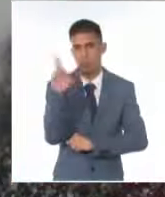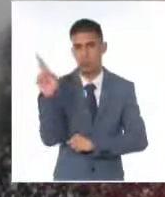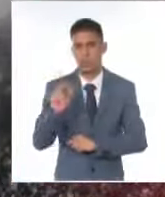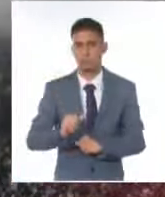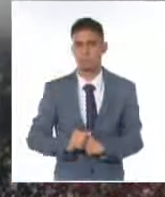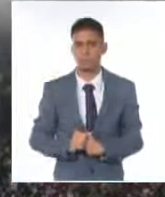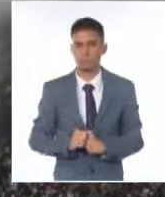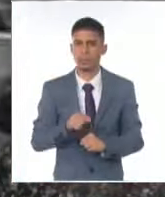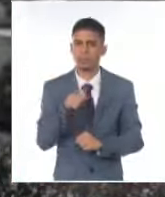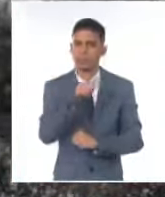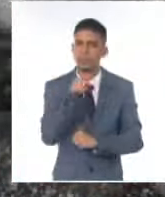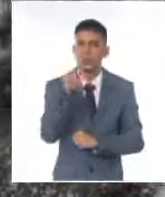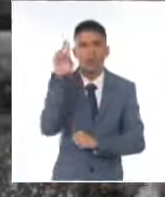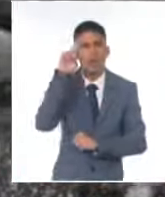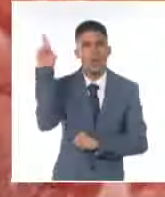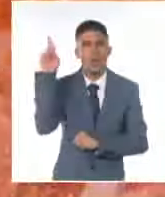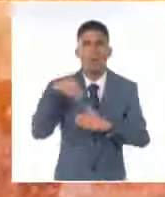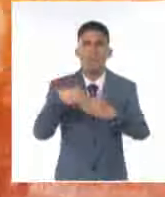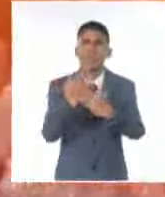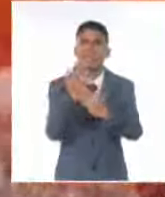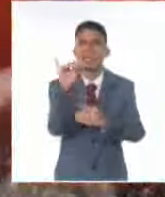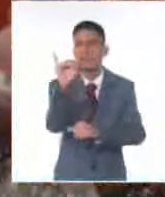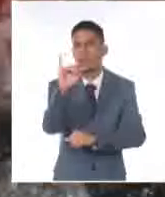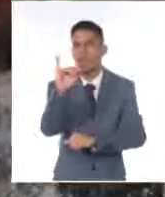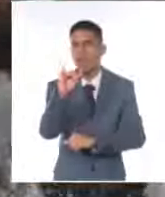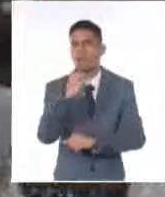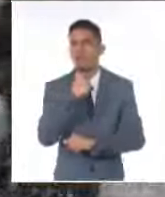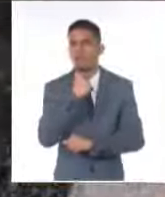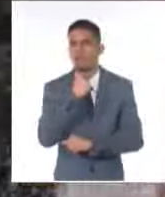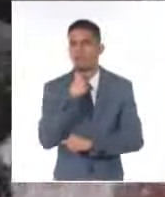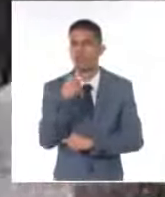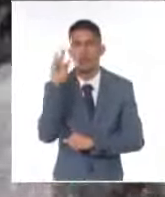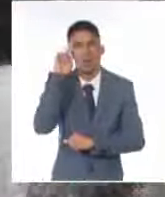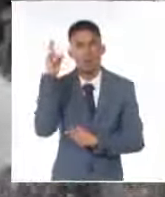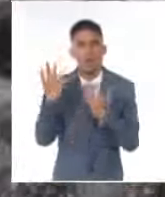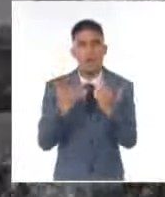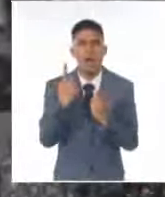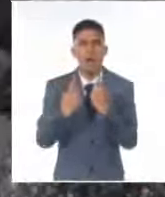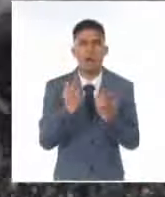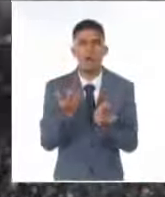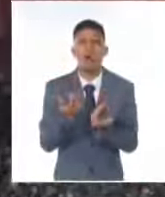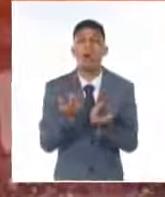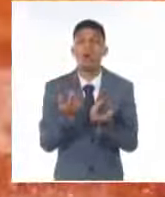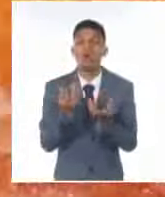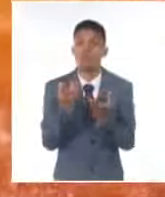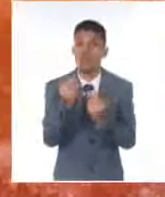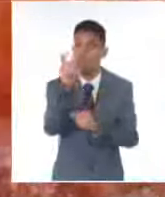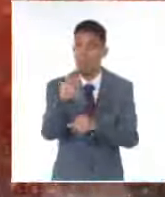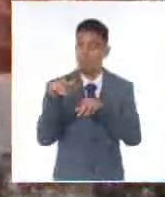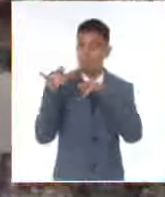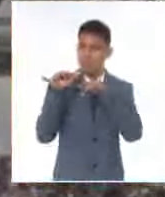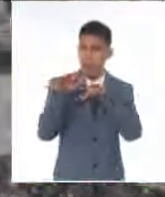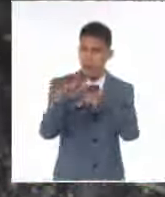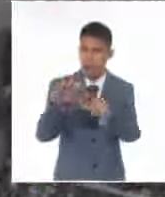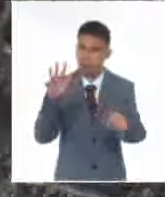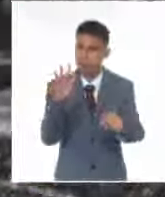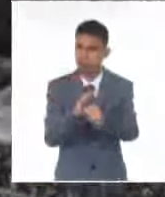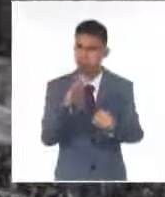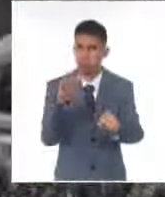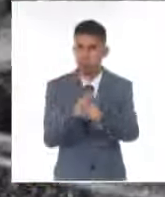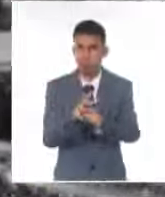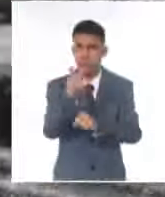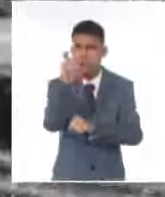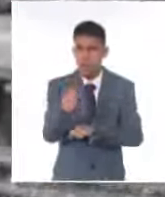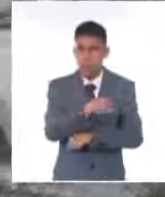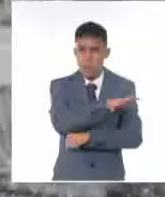recuerda de ese día 6 de enero? Aquí hay una multitud, esto era repleto absolutamente de